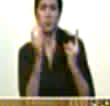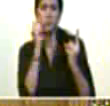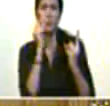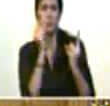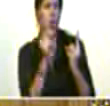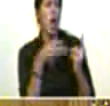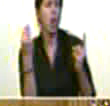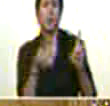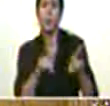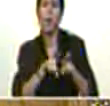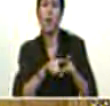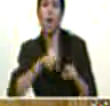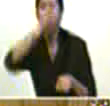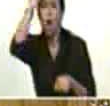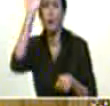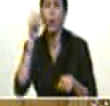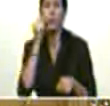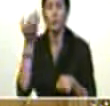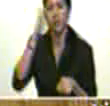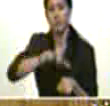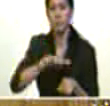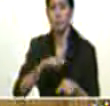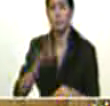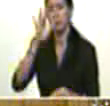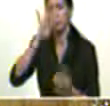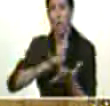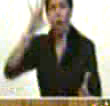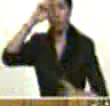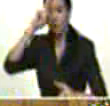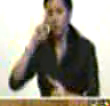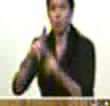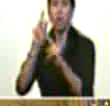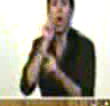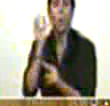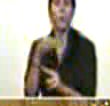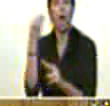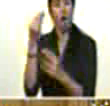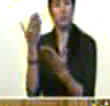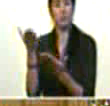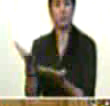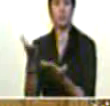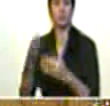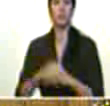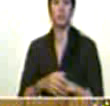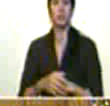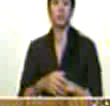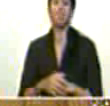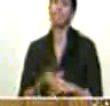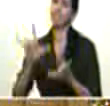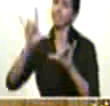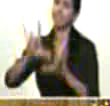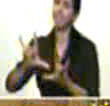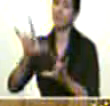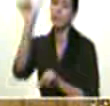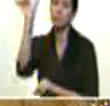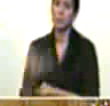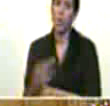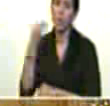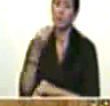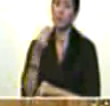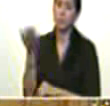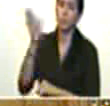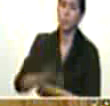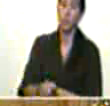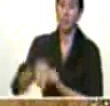Serra honor y gloria eterna a este joven querido joven mártir Robert Serra mañana